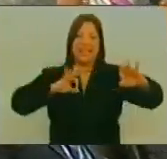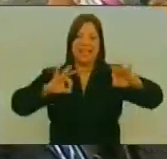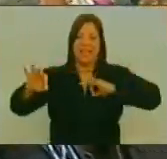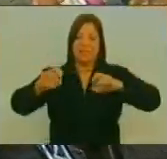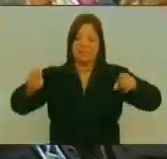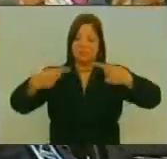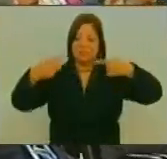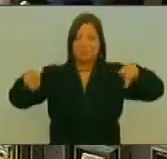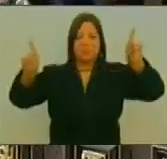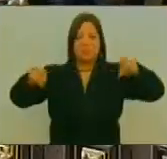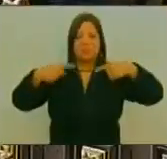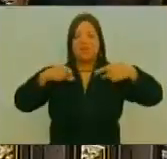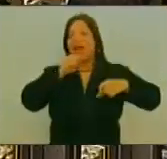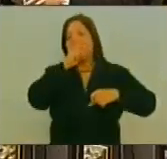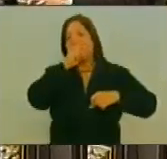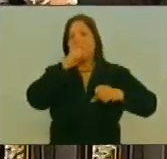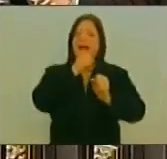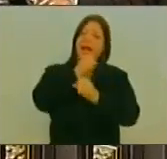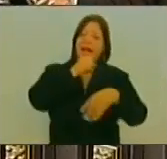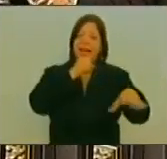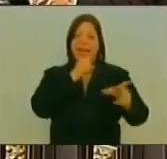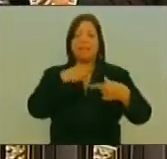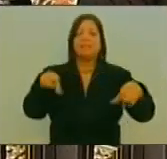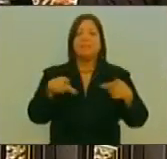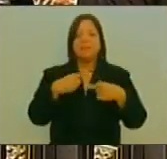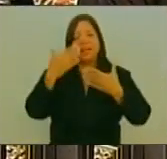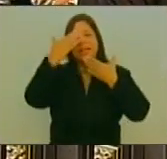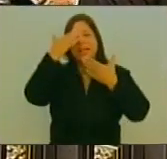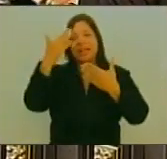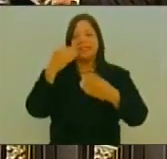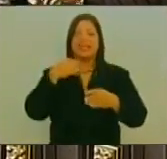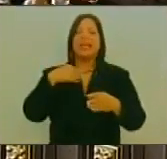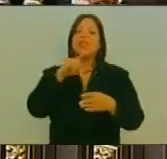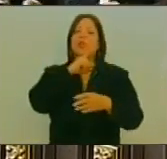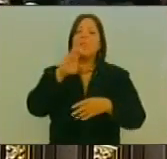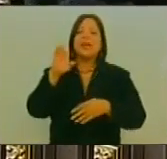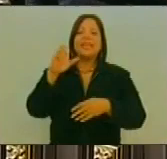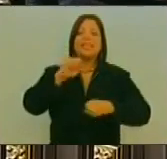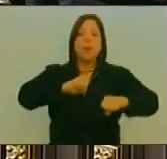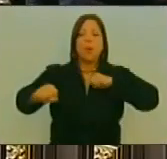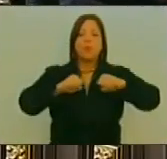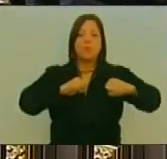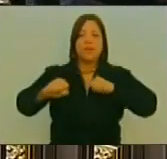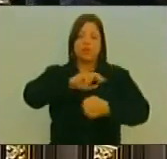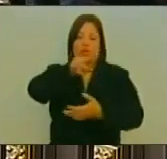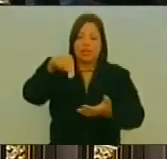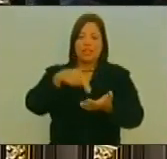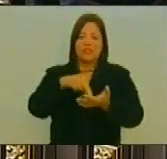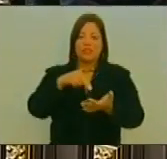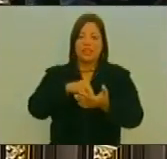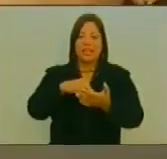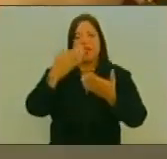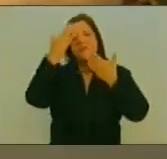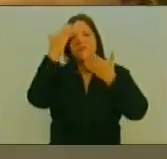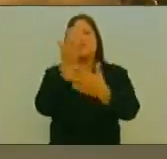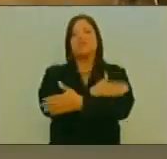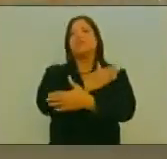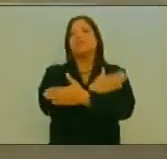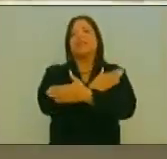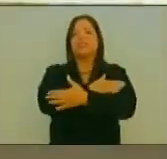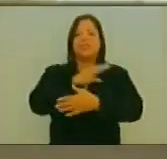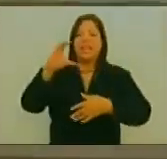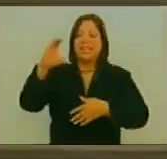Finalizada La Misma Agradeció El Trabajo De Este Movimiento Extendiendo Felicitaciones